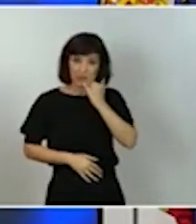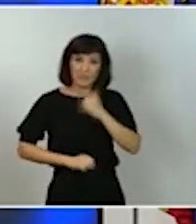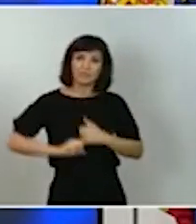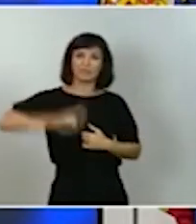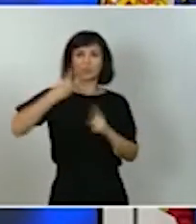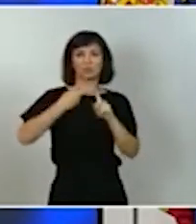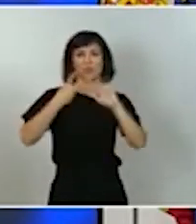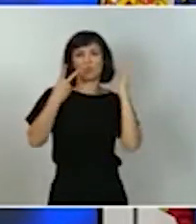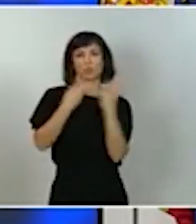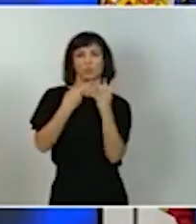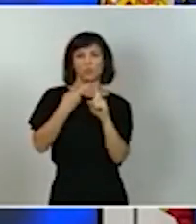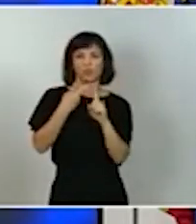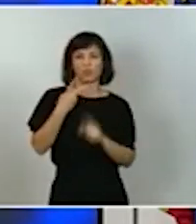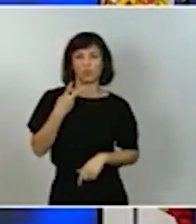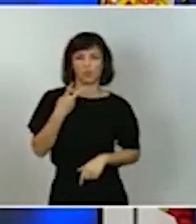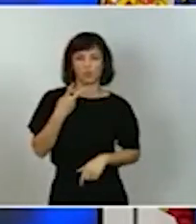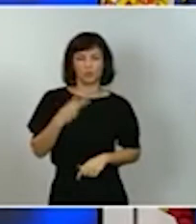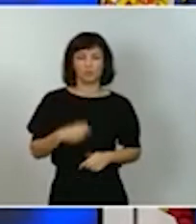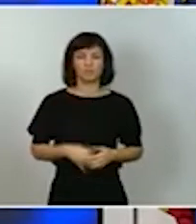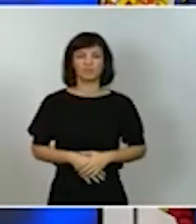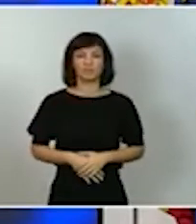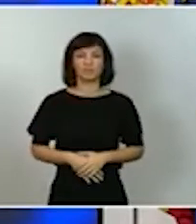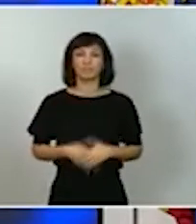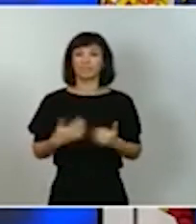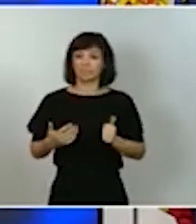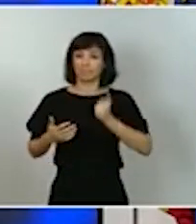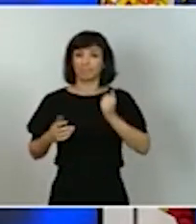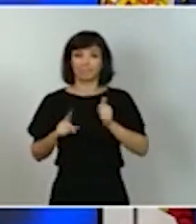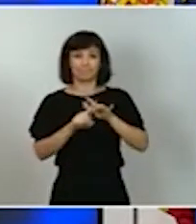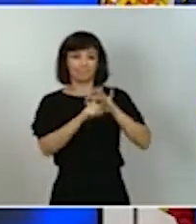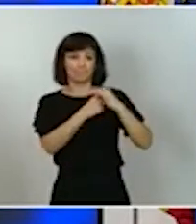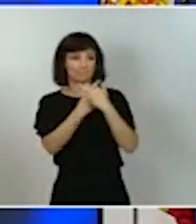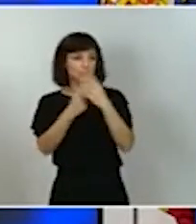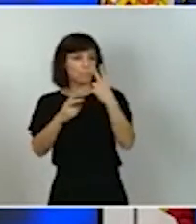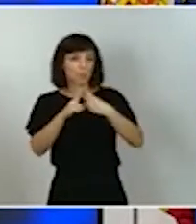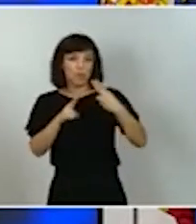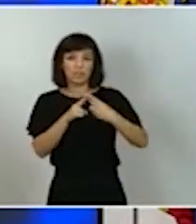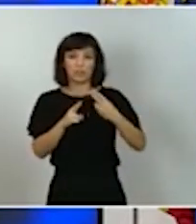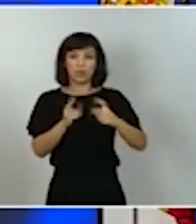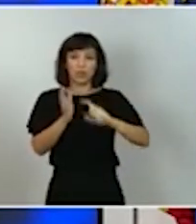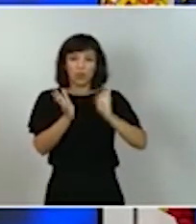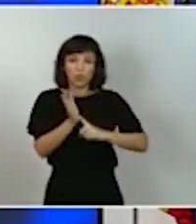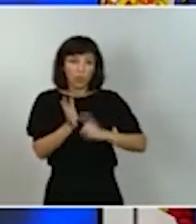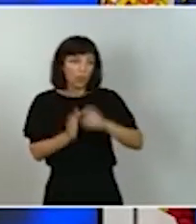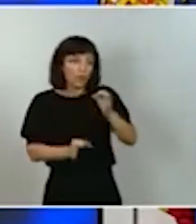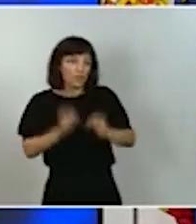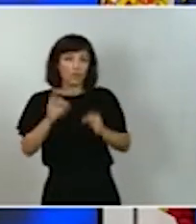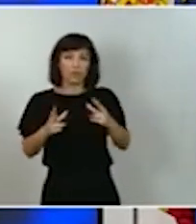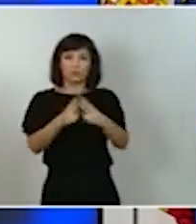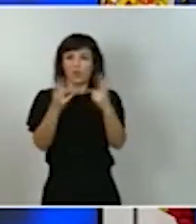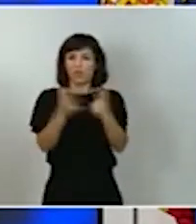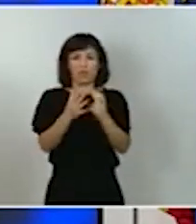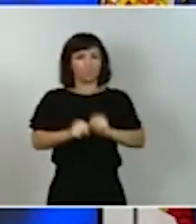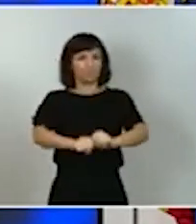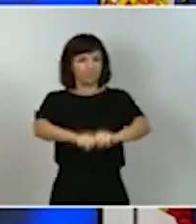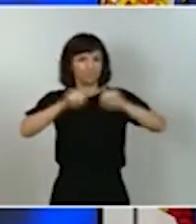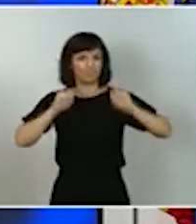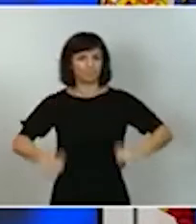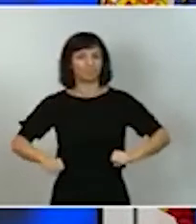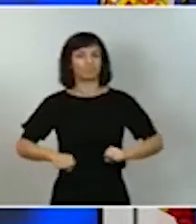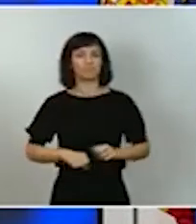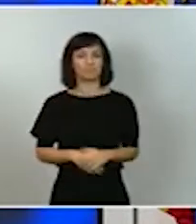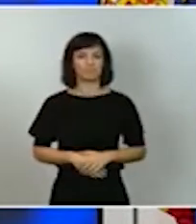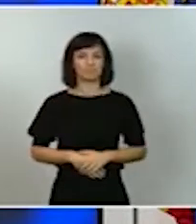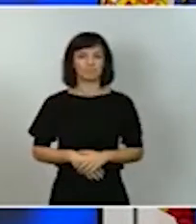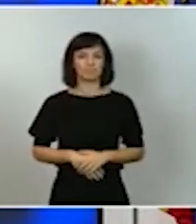Contamos, además, con un entorno político, jurídico, social muy sólido. Para lograr los objetivos